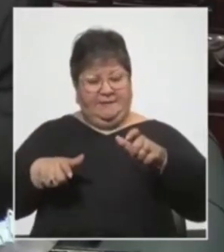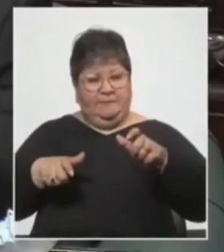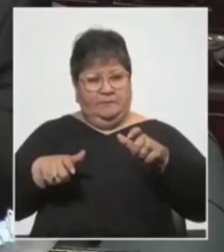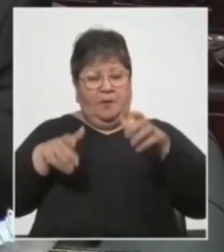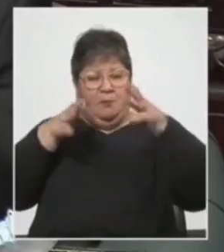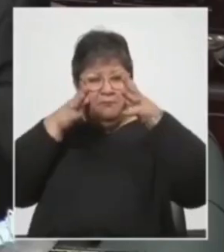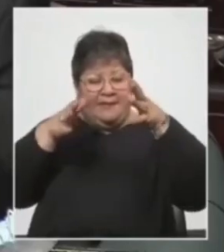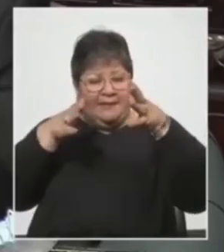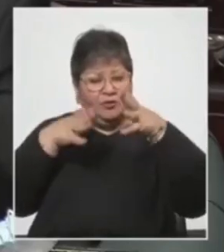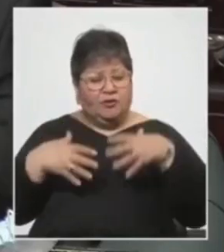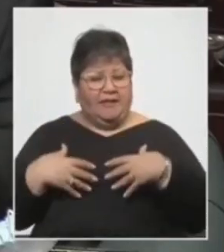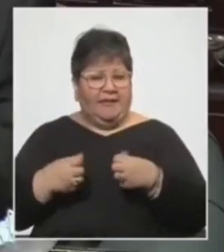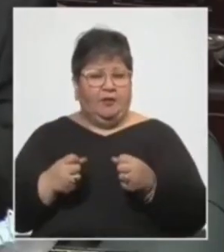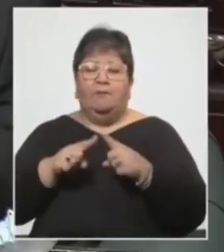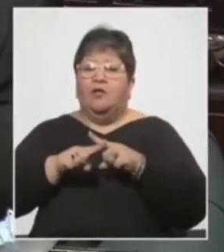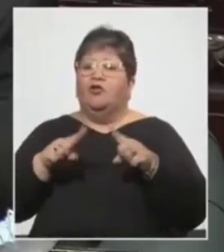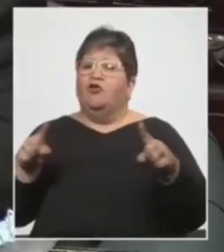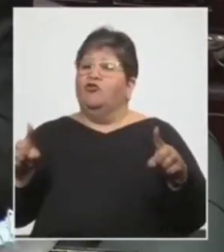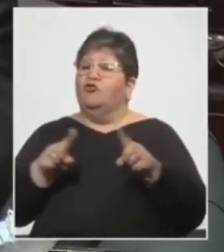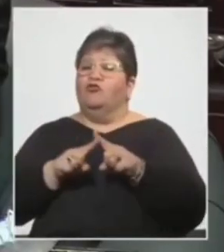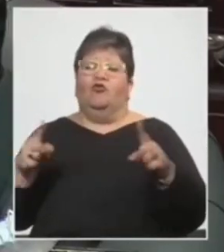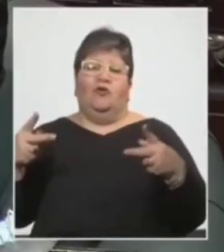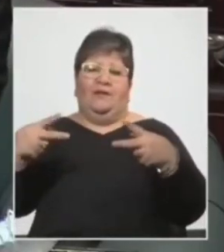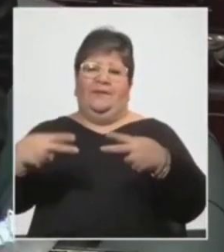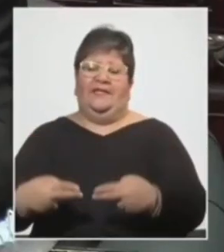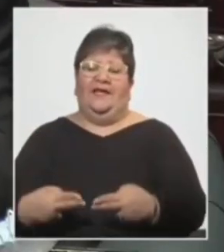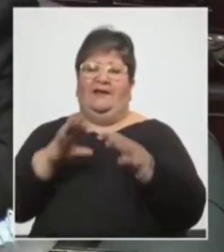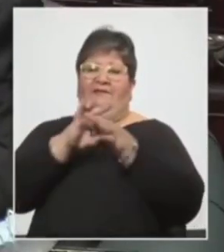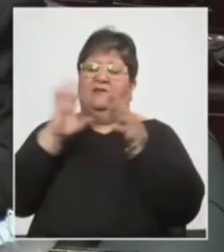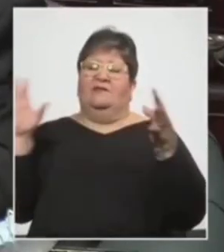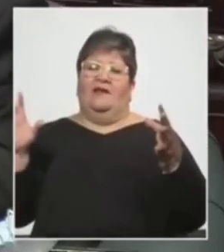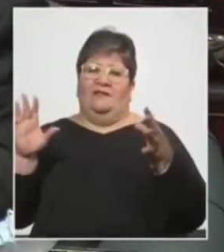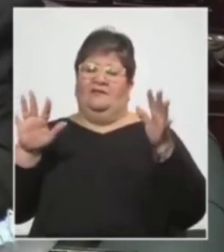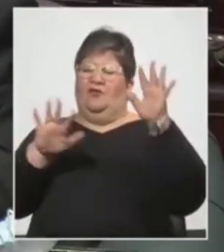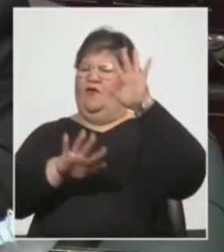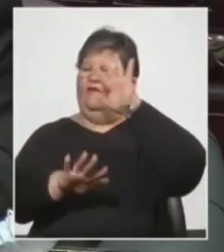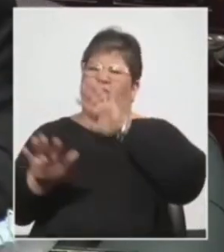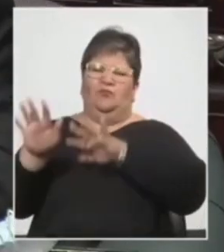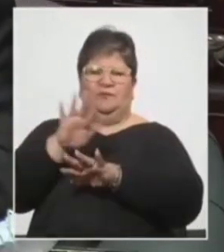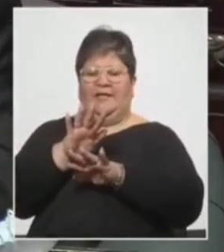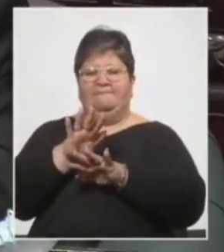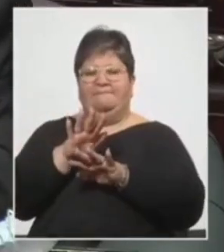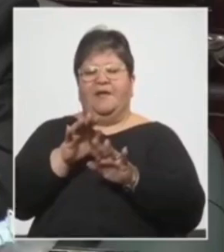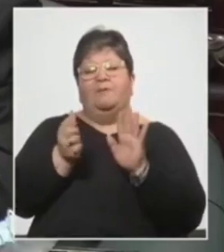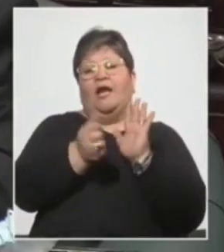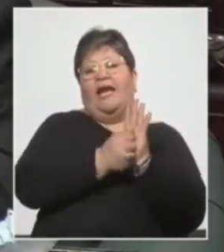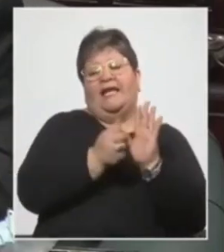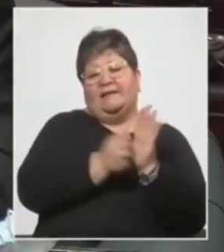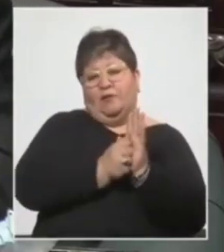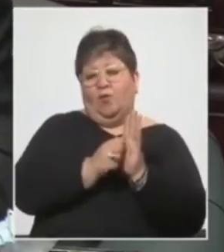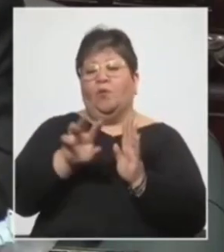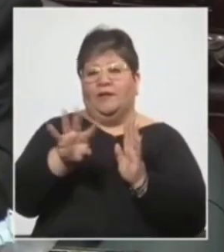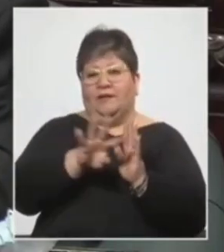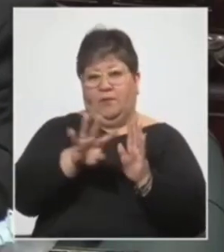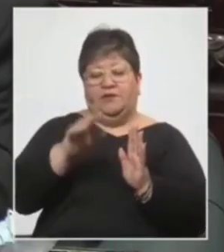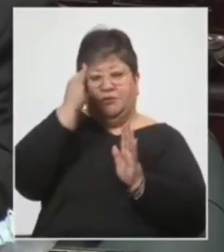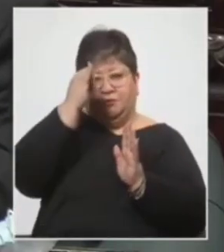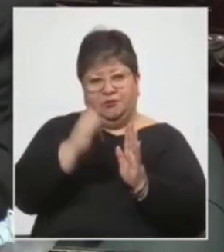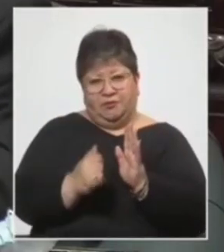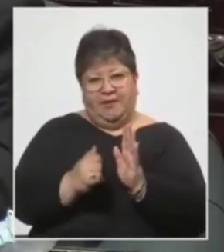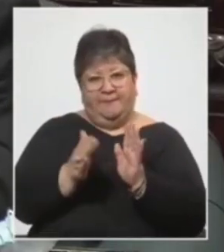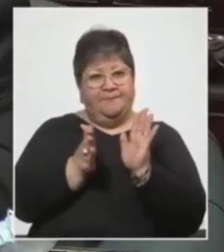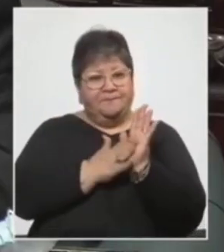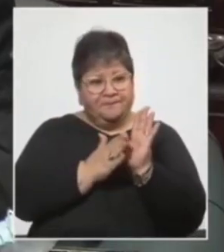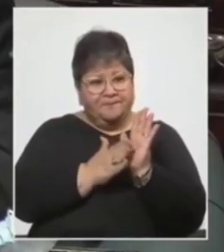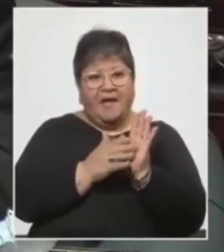libertades de manera confusa a que lo hagamos por la vía del artículo 44 en donde deja en